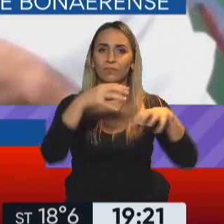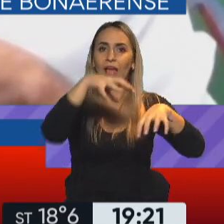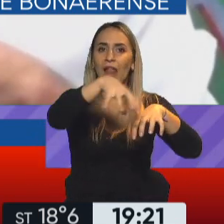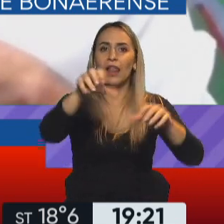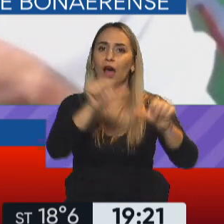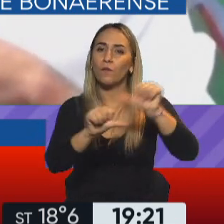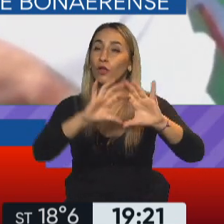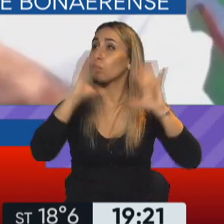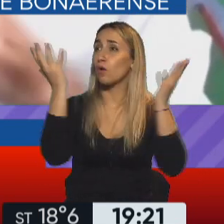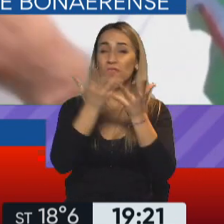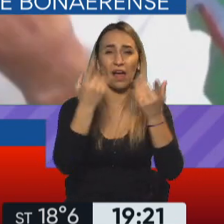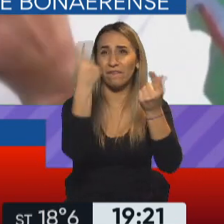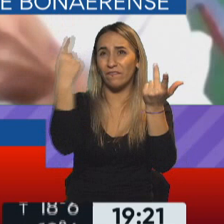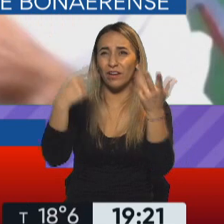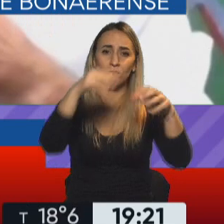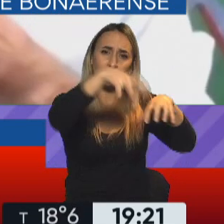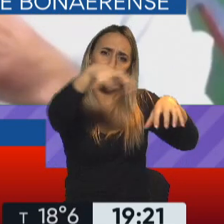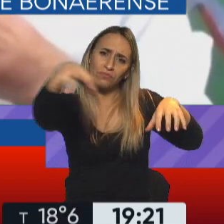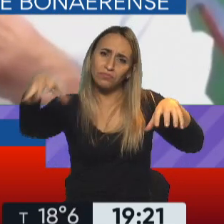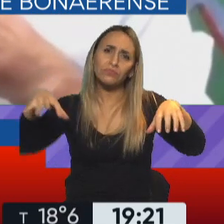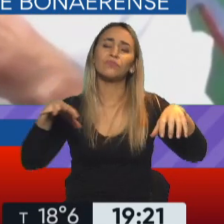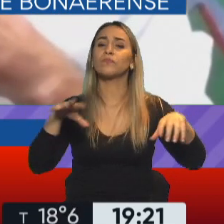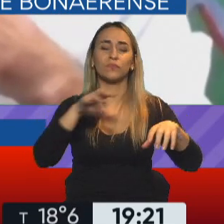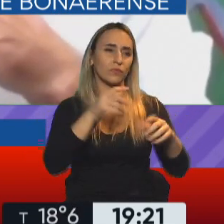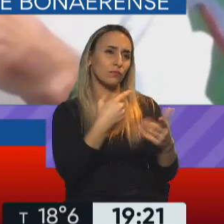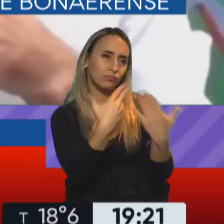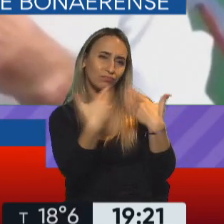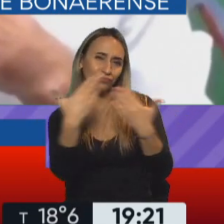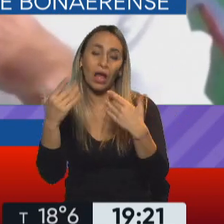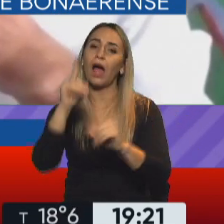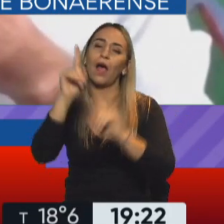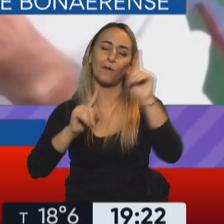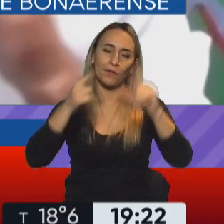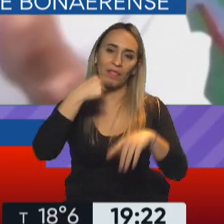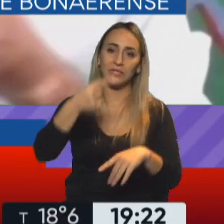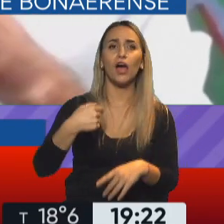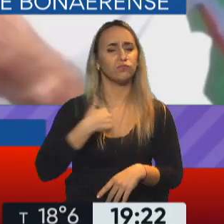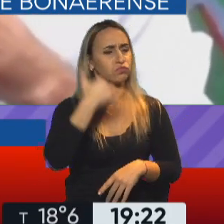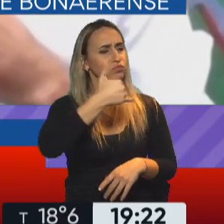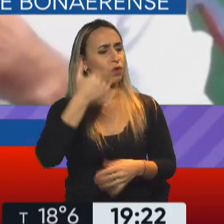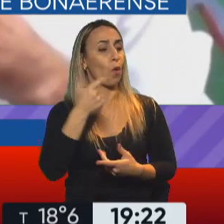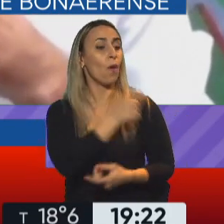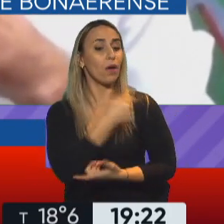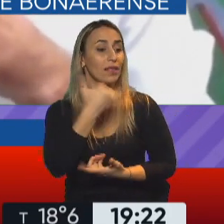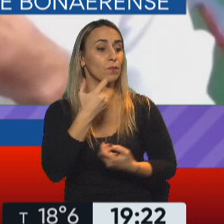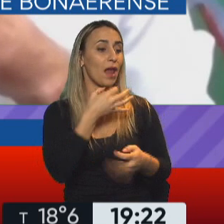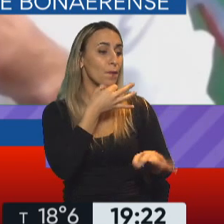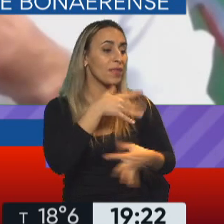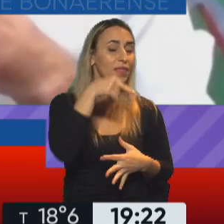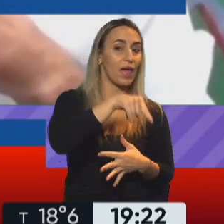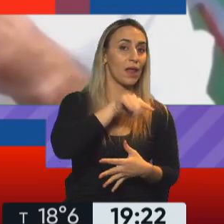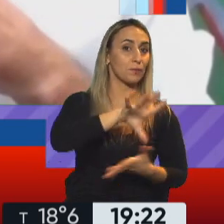inclusive con muchísimos intermediarios que decían tener vacunas para venderle a la provincia o a la nación, etcétera.